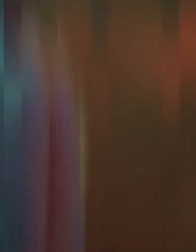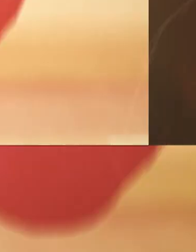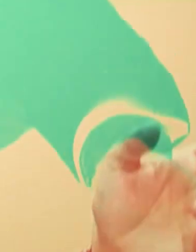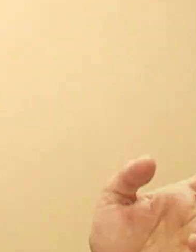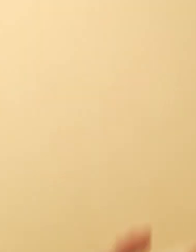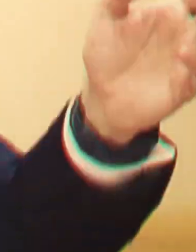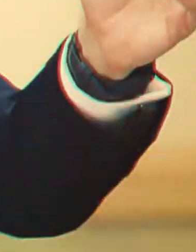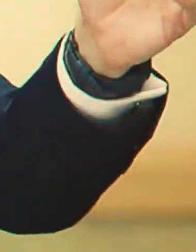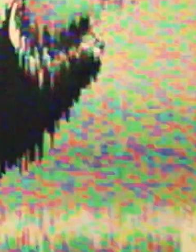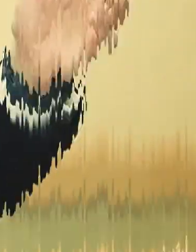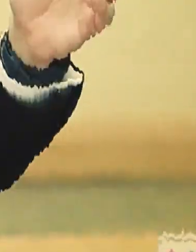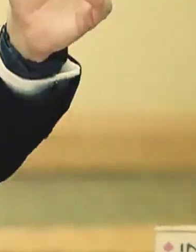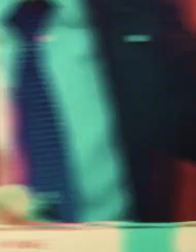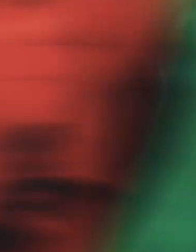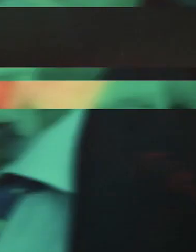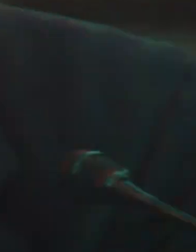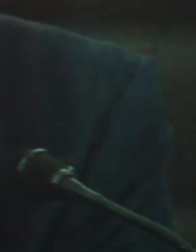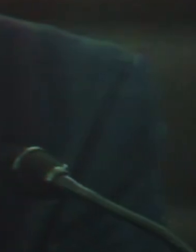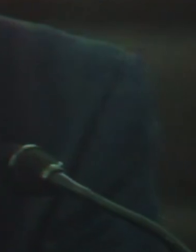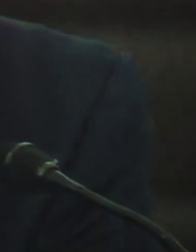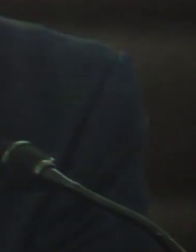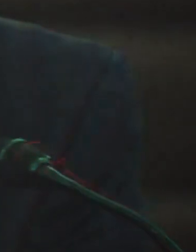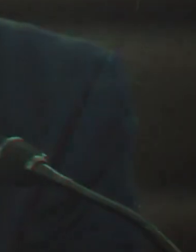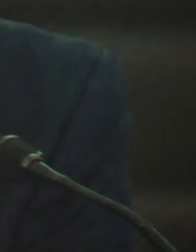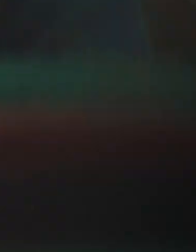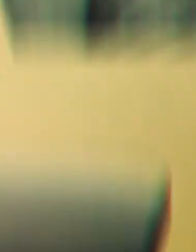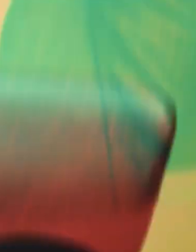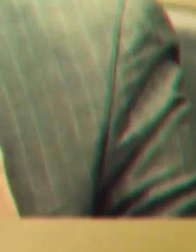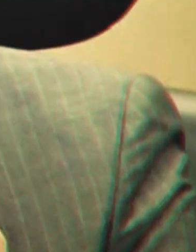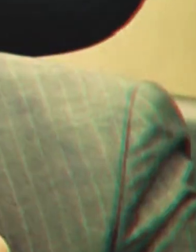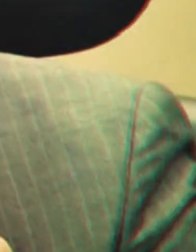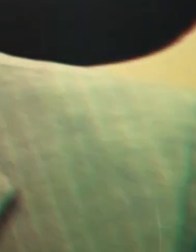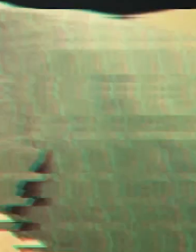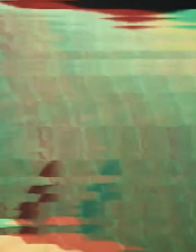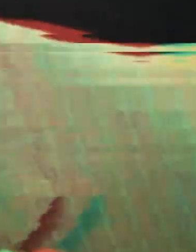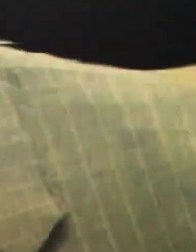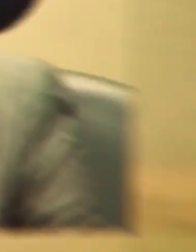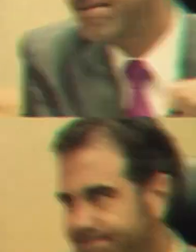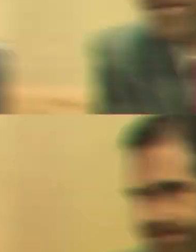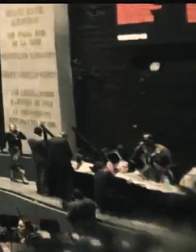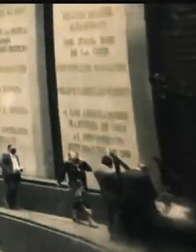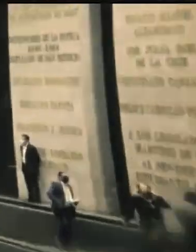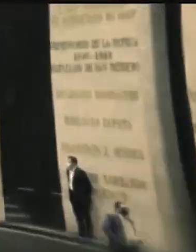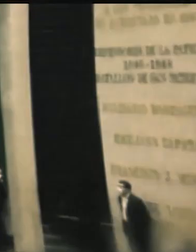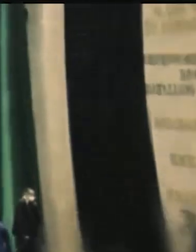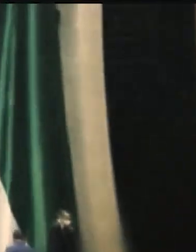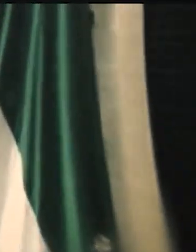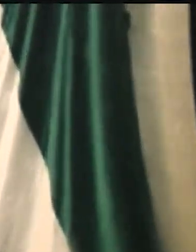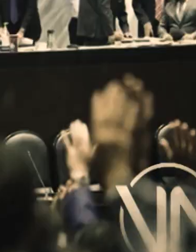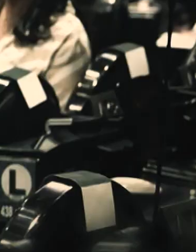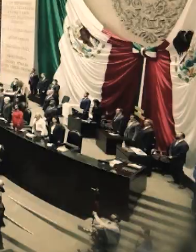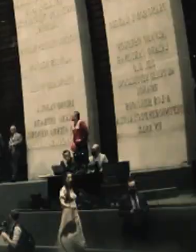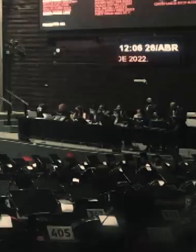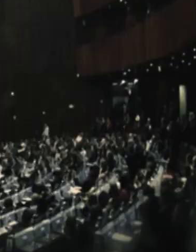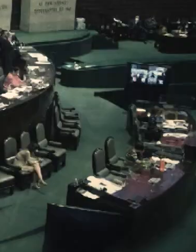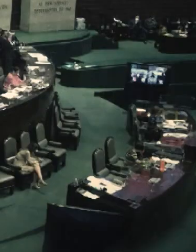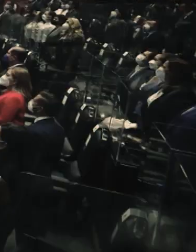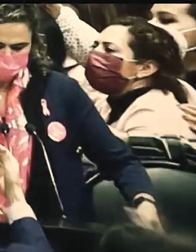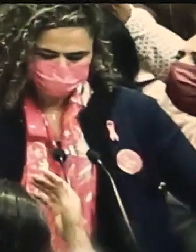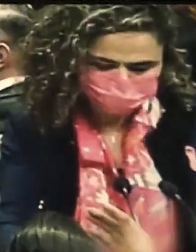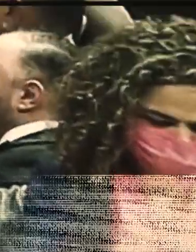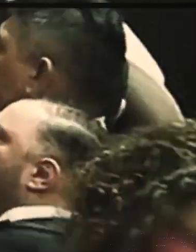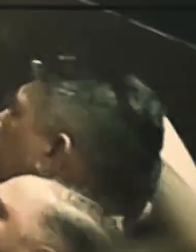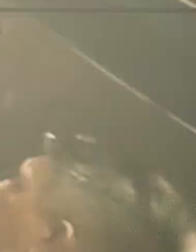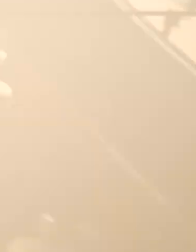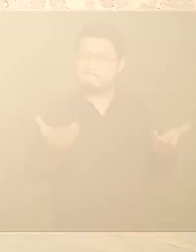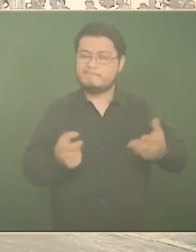y del tribunal se elijan a través del voto ciudadano y no sean designados por los partidos políticos, así como reducir el número de diputados